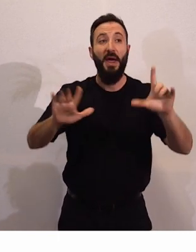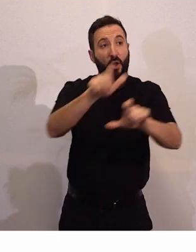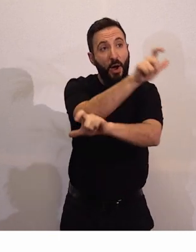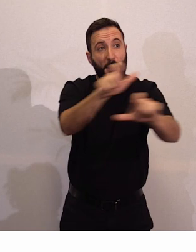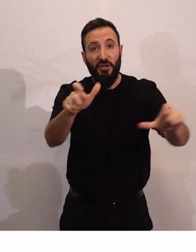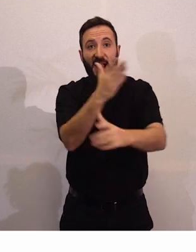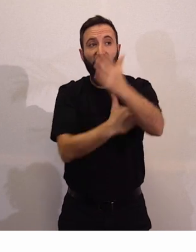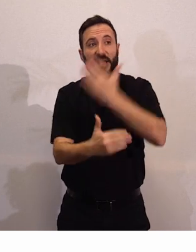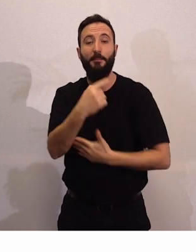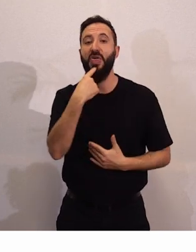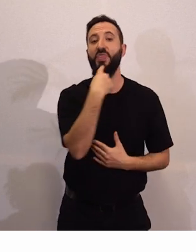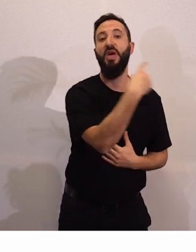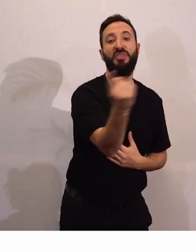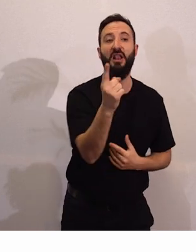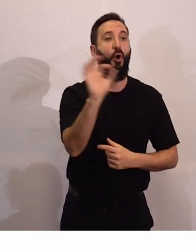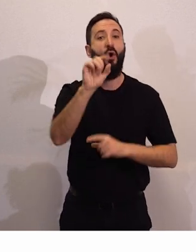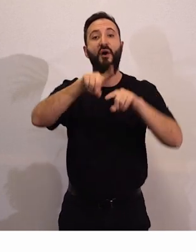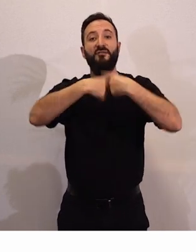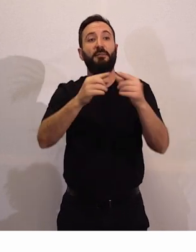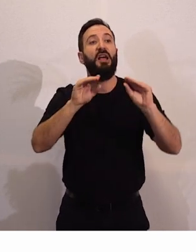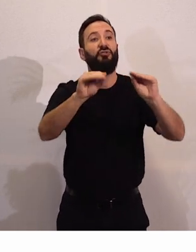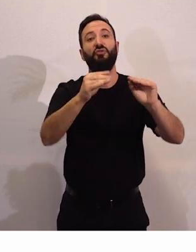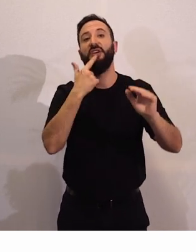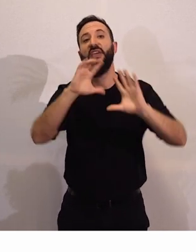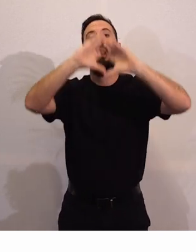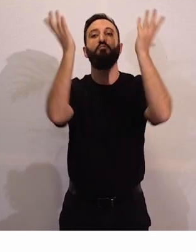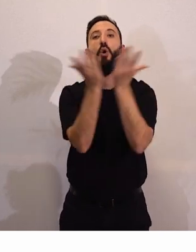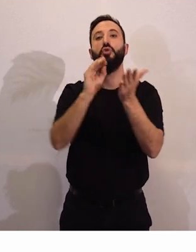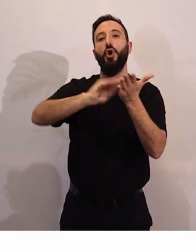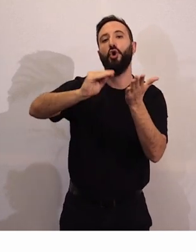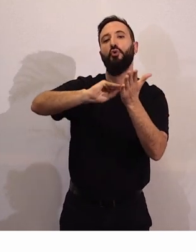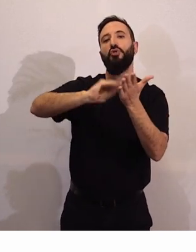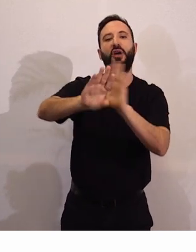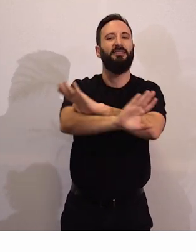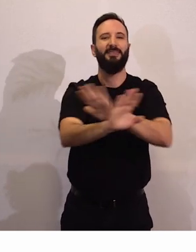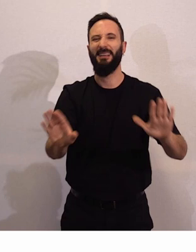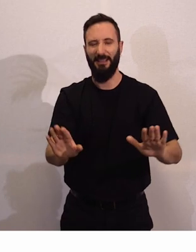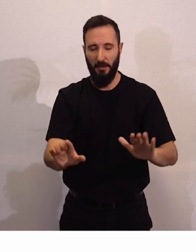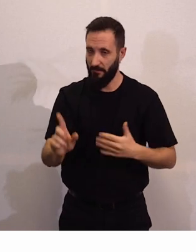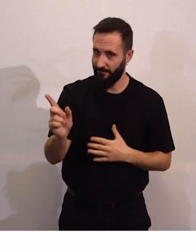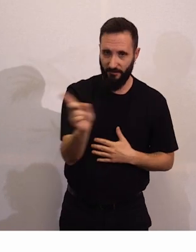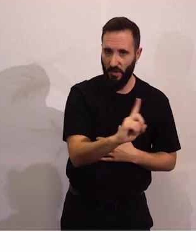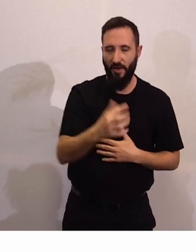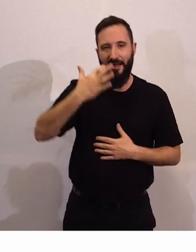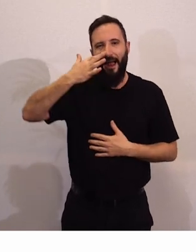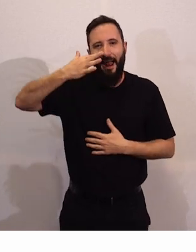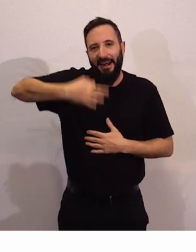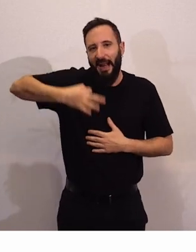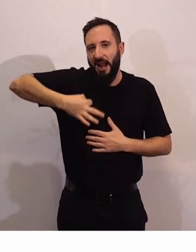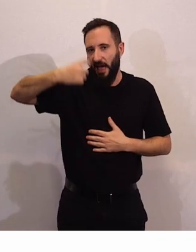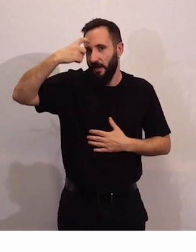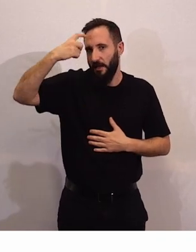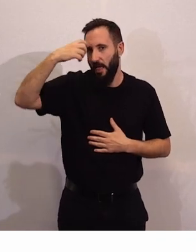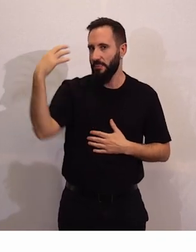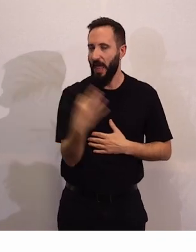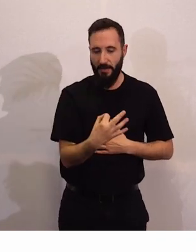personas con discapacidad y a sus familias vamos a arreglar el mundo vamos a poner también los pies en el suelo. Lo